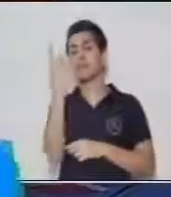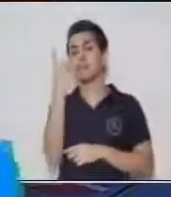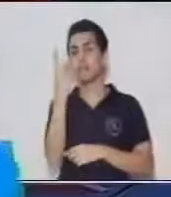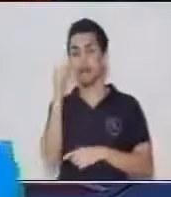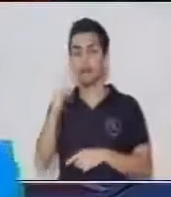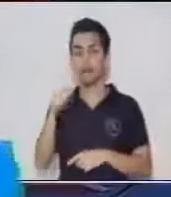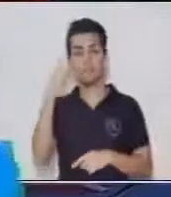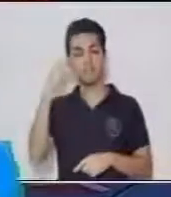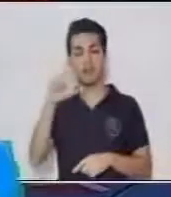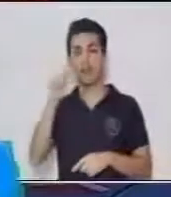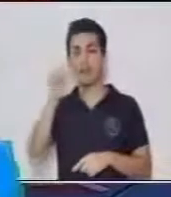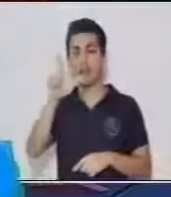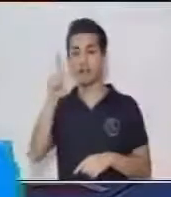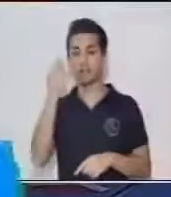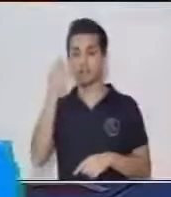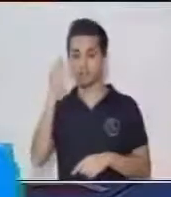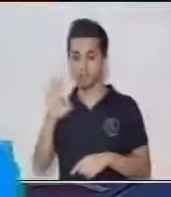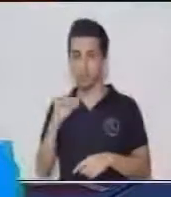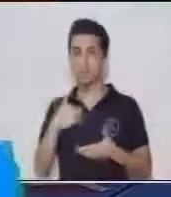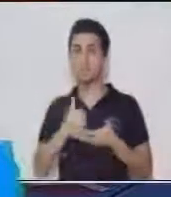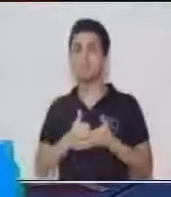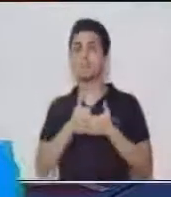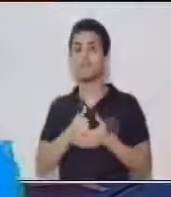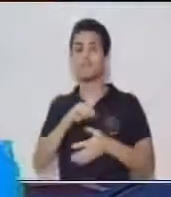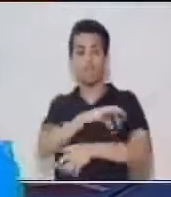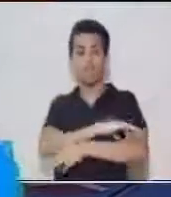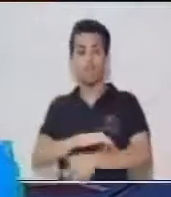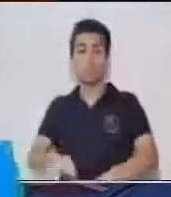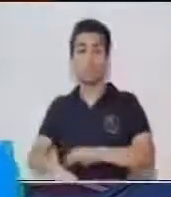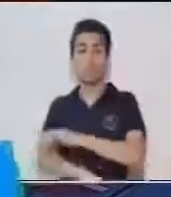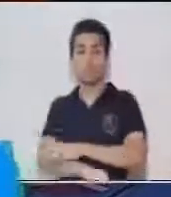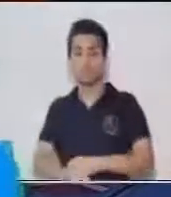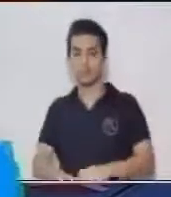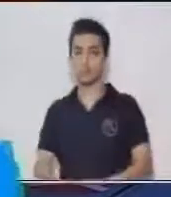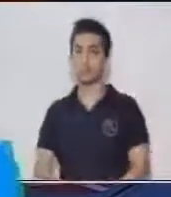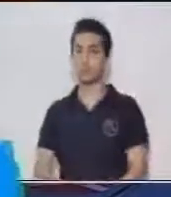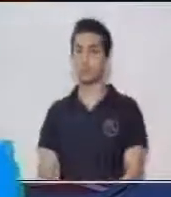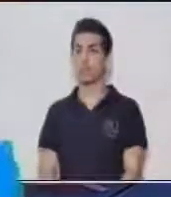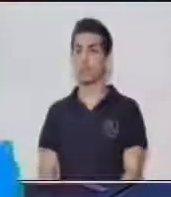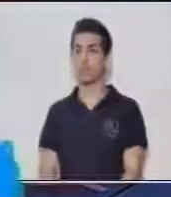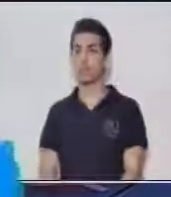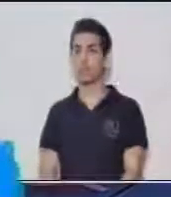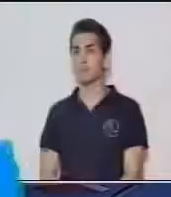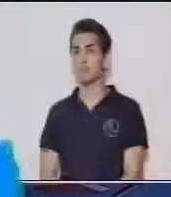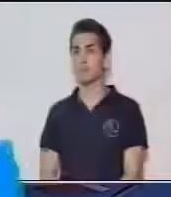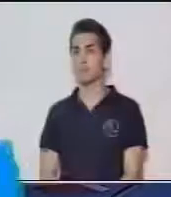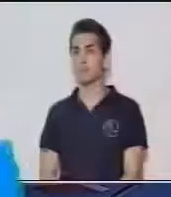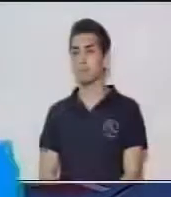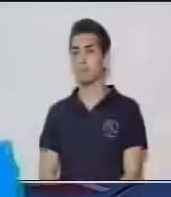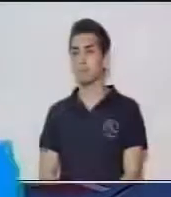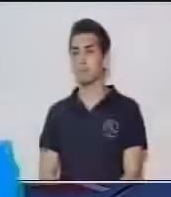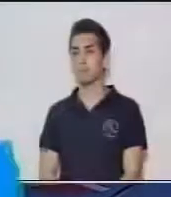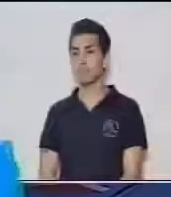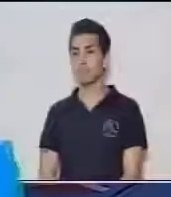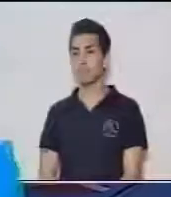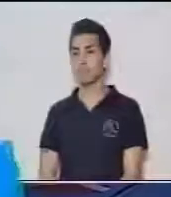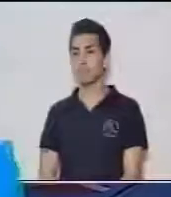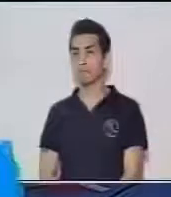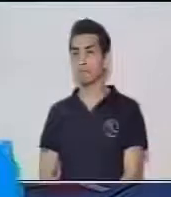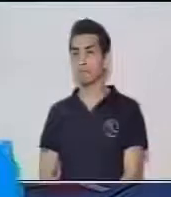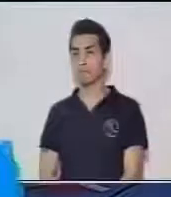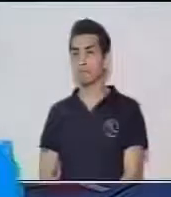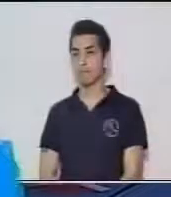Ayuda al crecimiento de nuestros huesos. Una vaca bebé se llama ternero.